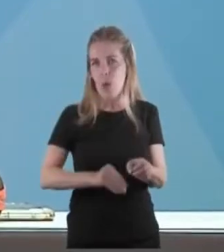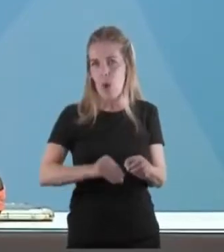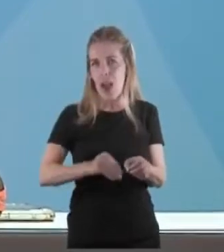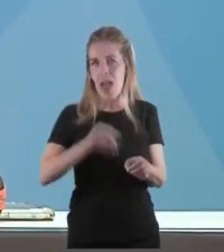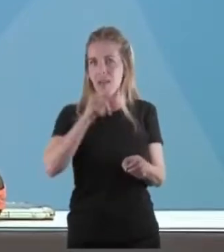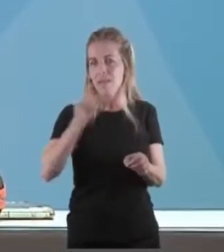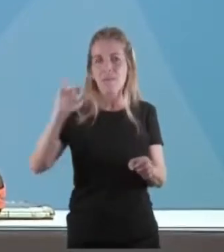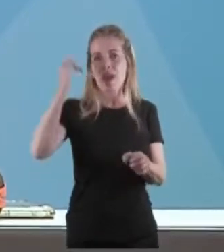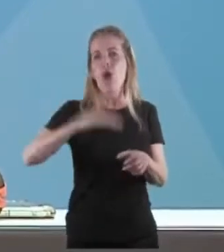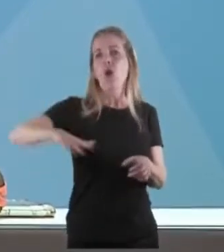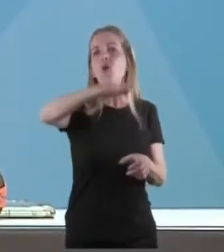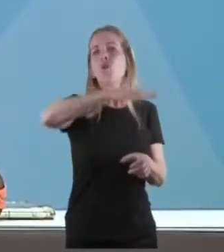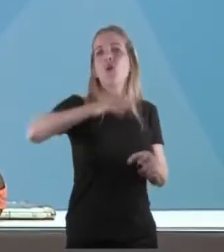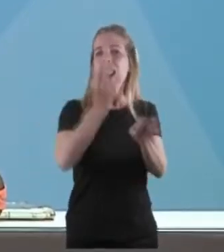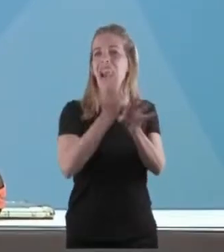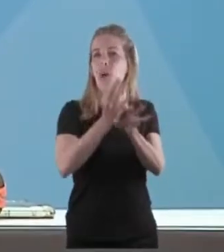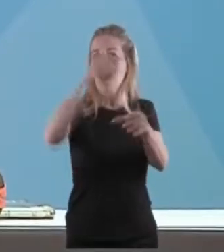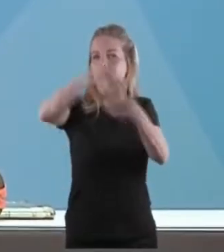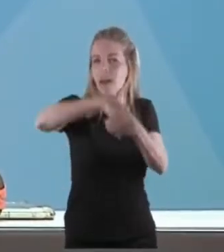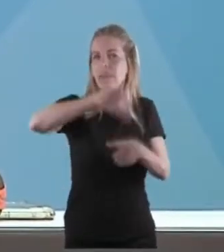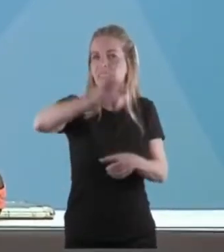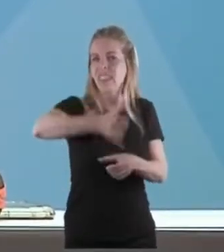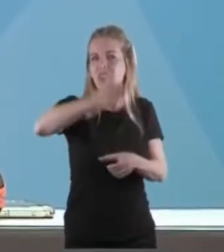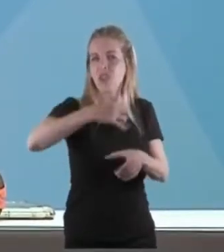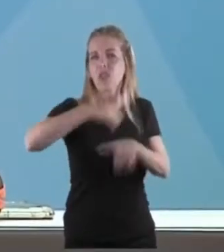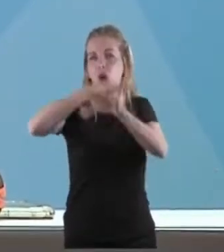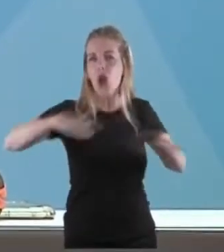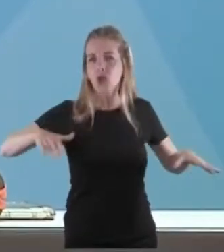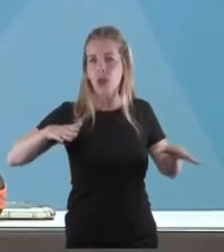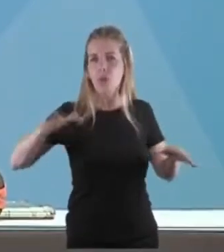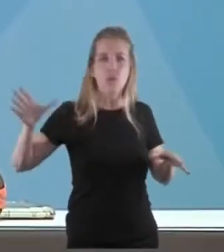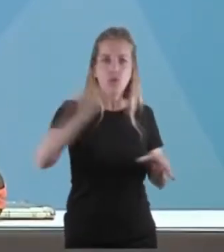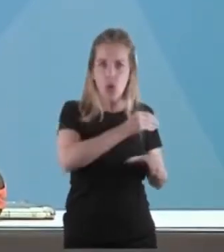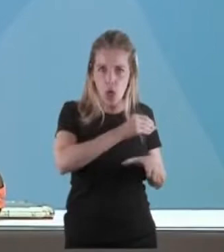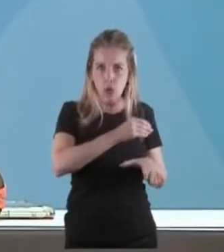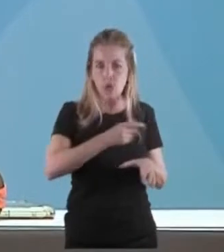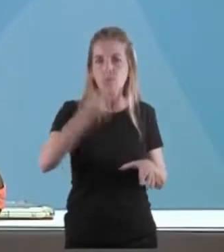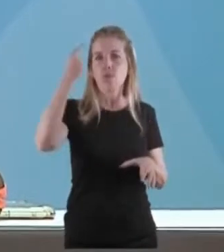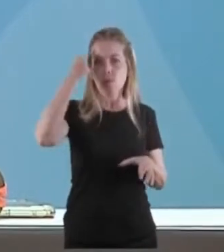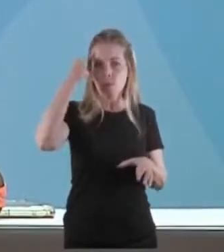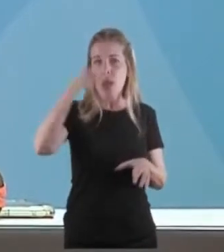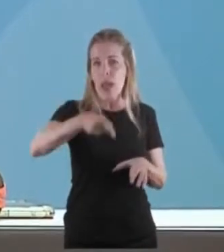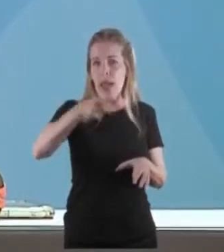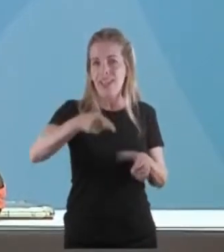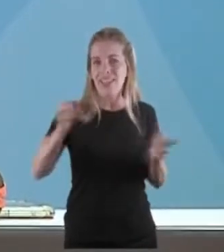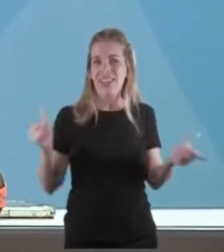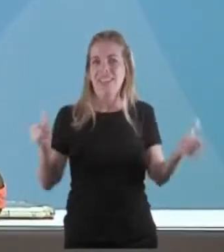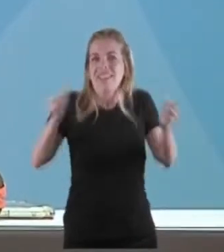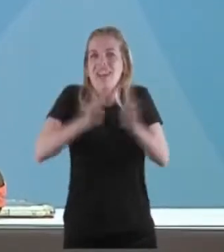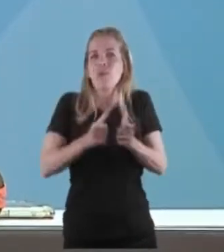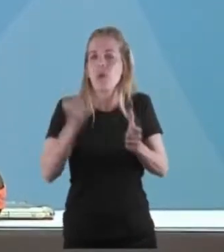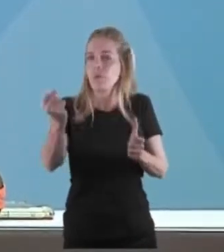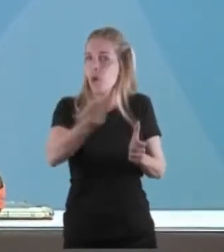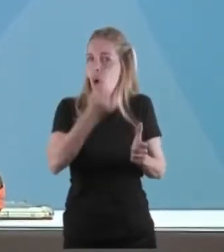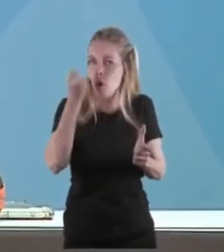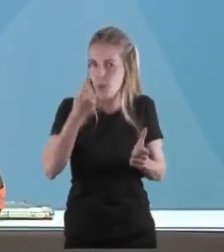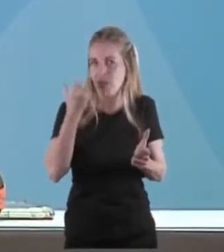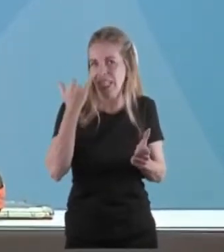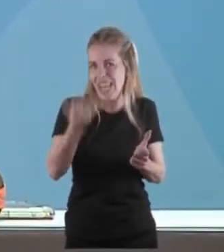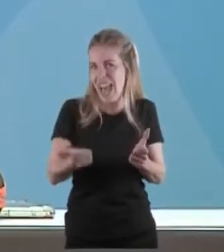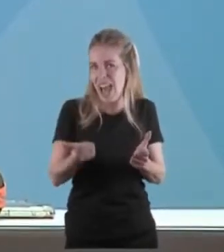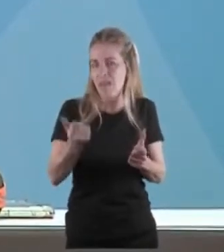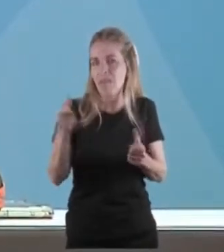Todos los chicos tienen que ir a la escuela. Creemos que es virtuoso este encuentro, lo dijeron una gran cantidad de ministros.